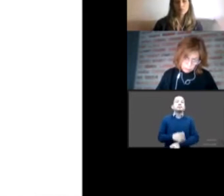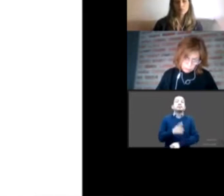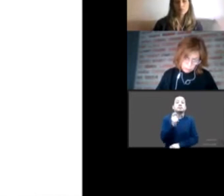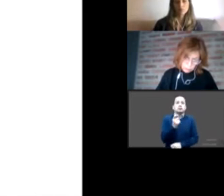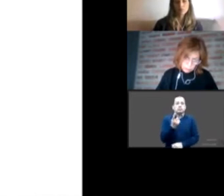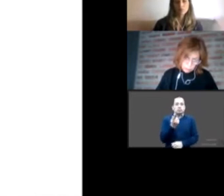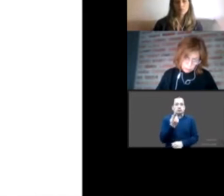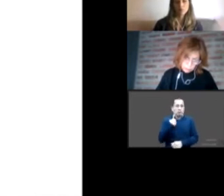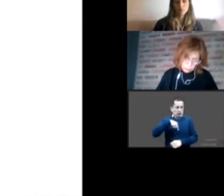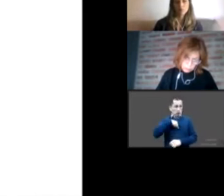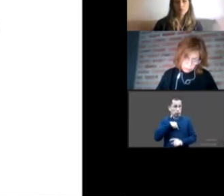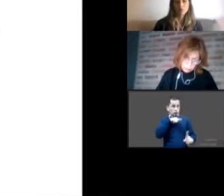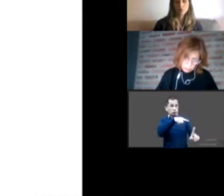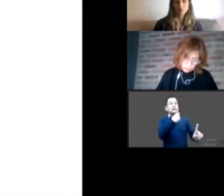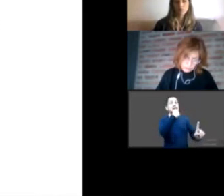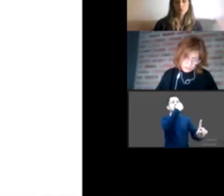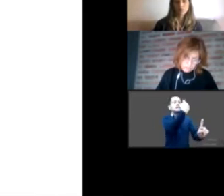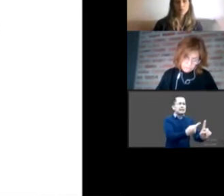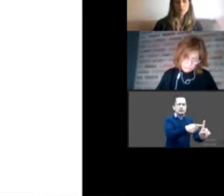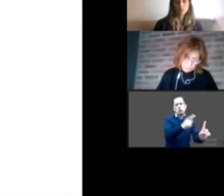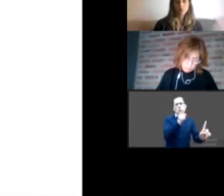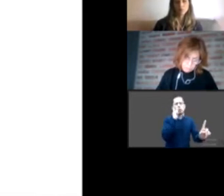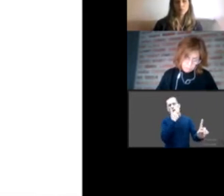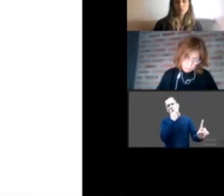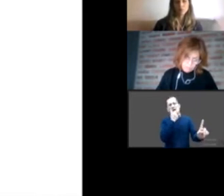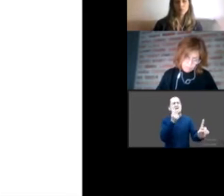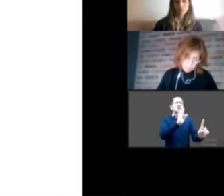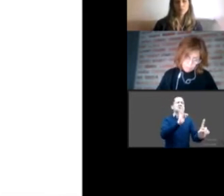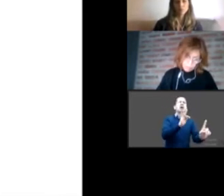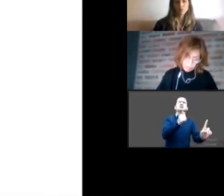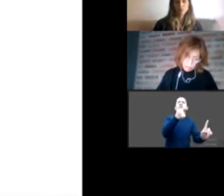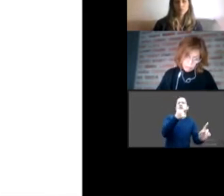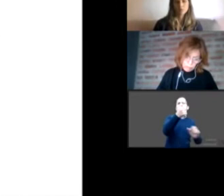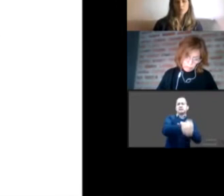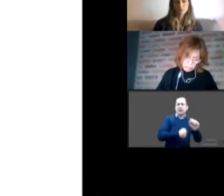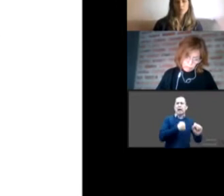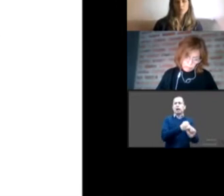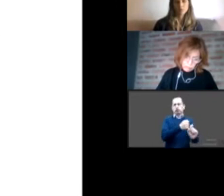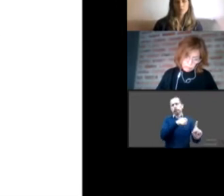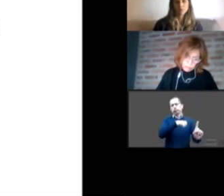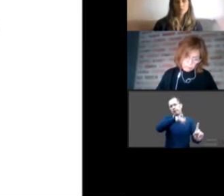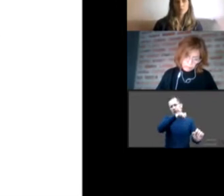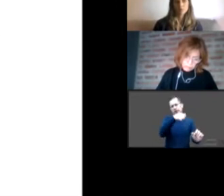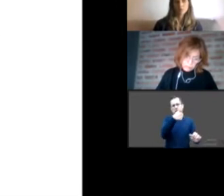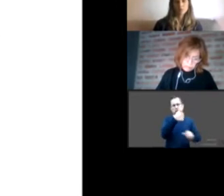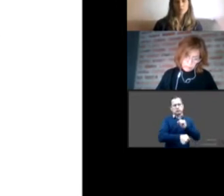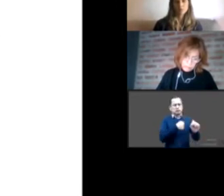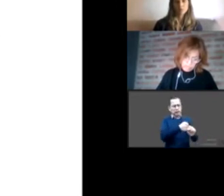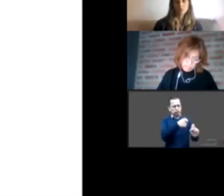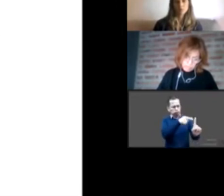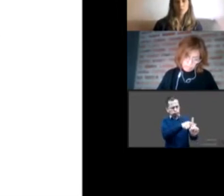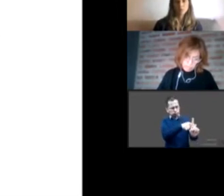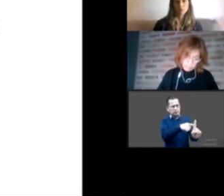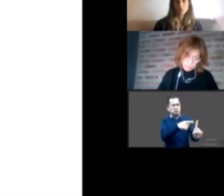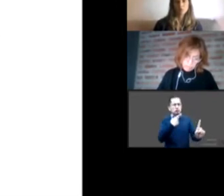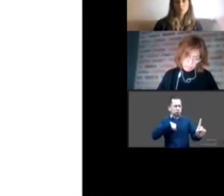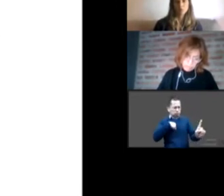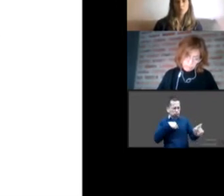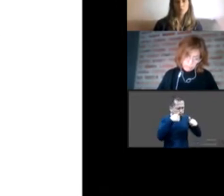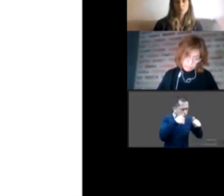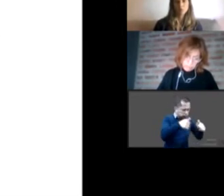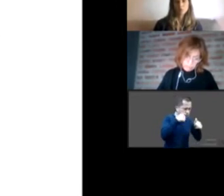relación con un niño o niña de seis años, es posible, además es lo que por años hemos